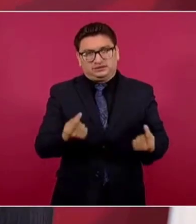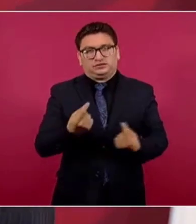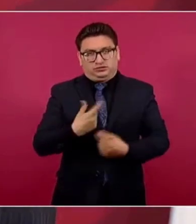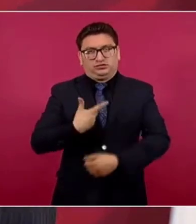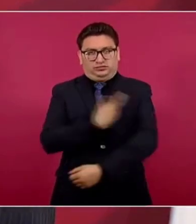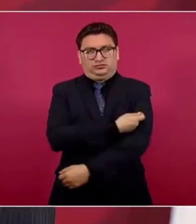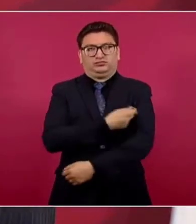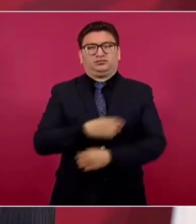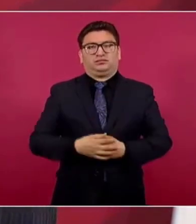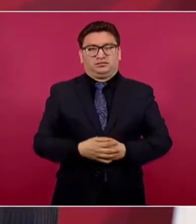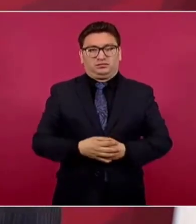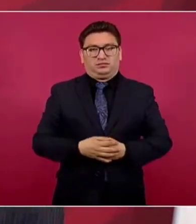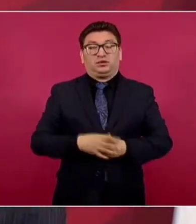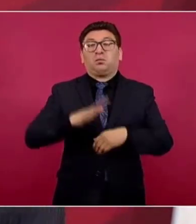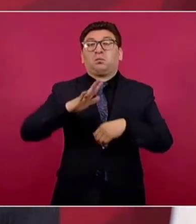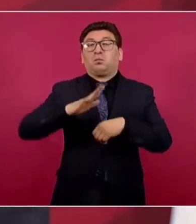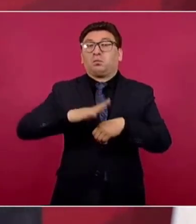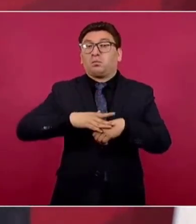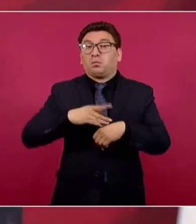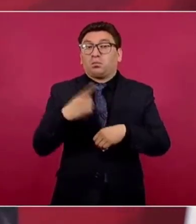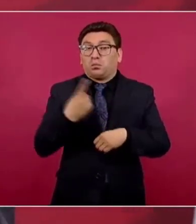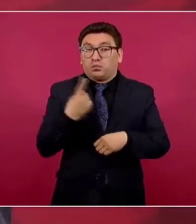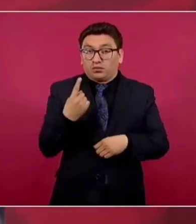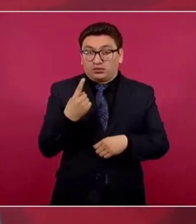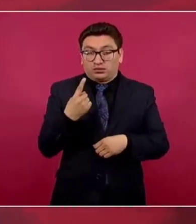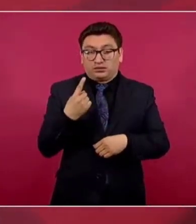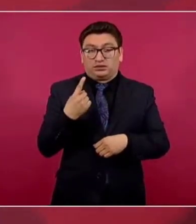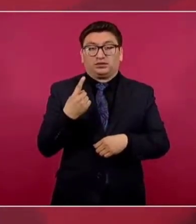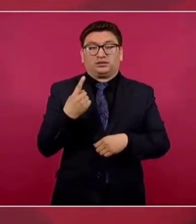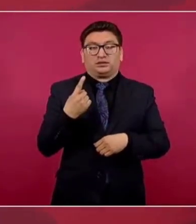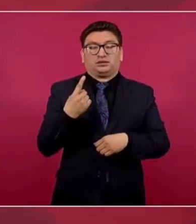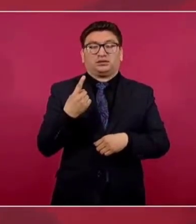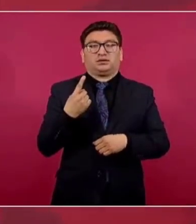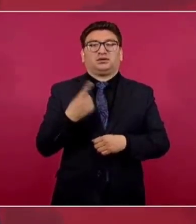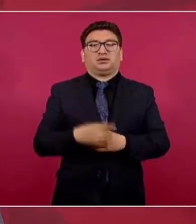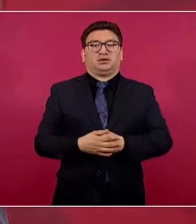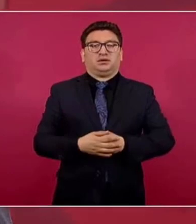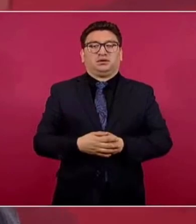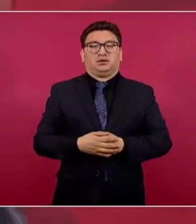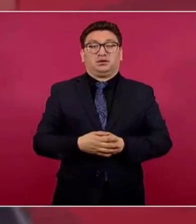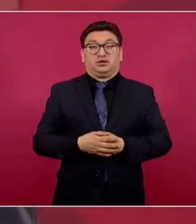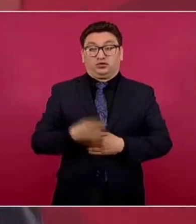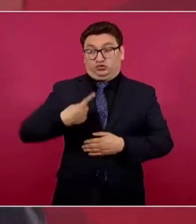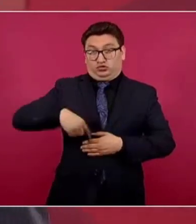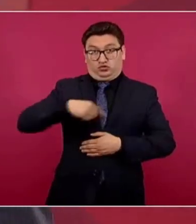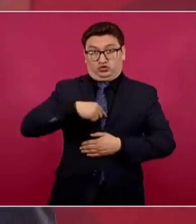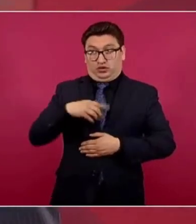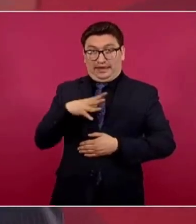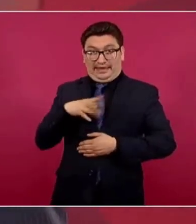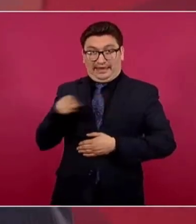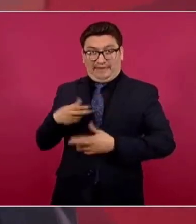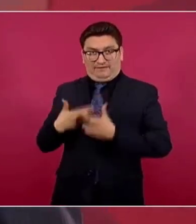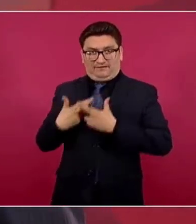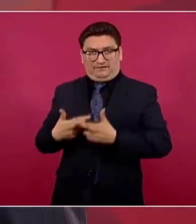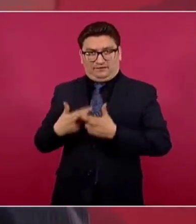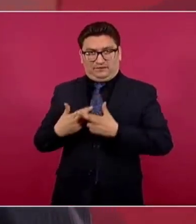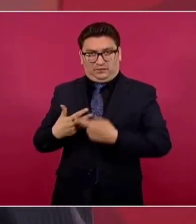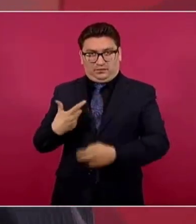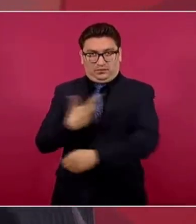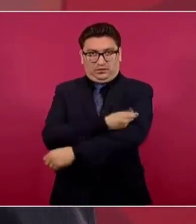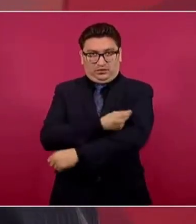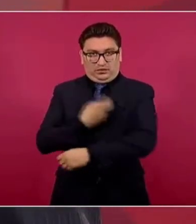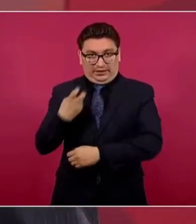no se pueden usar estas vacunas que tenemos